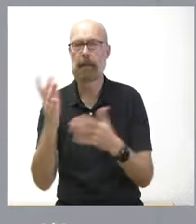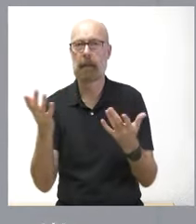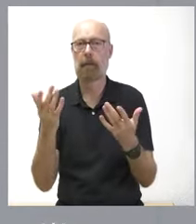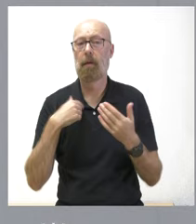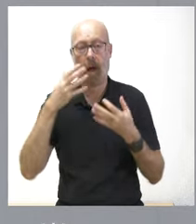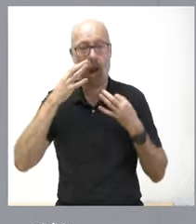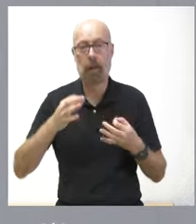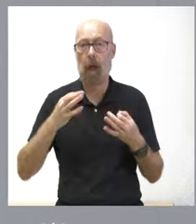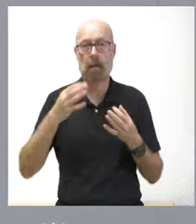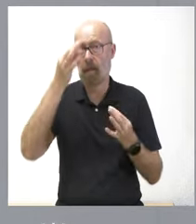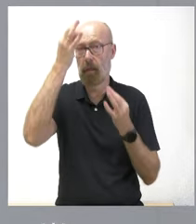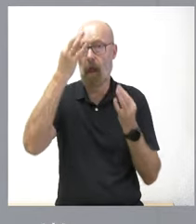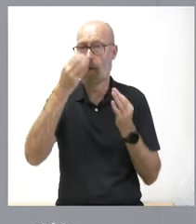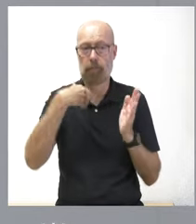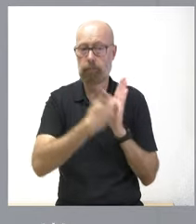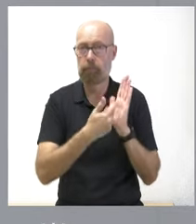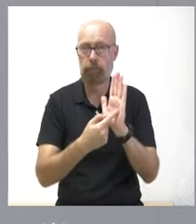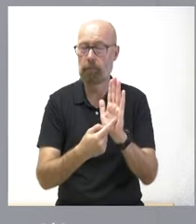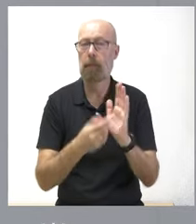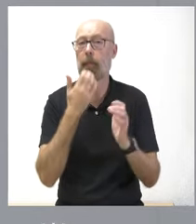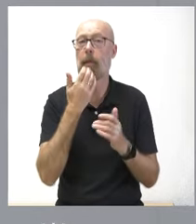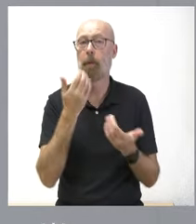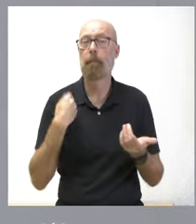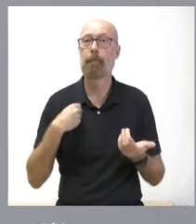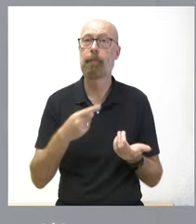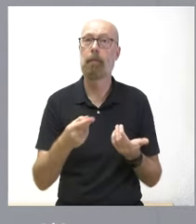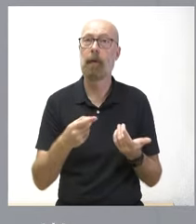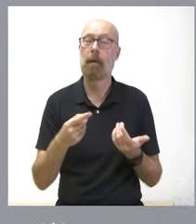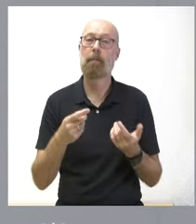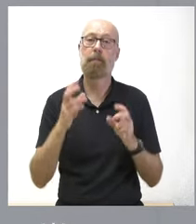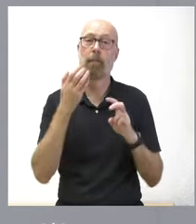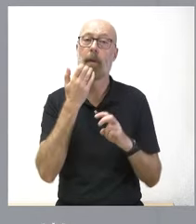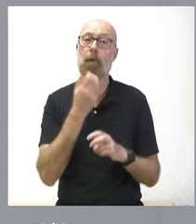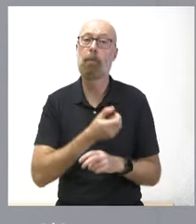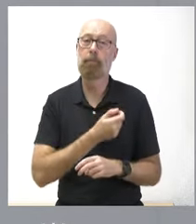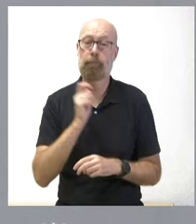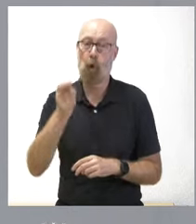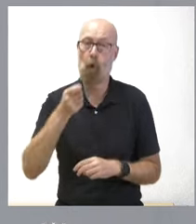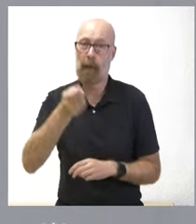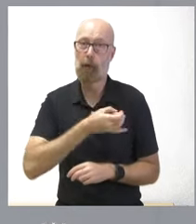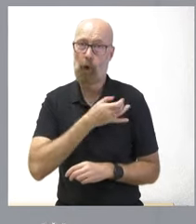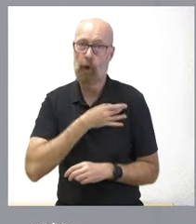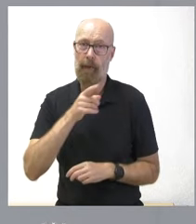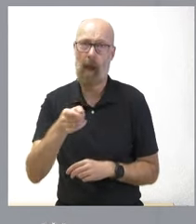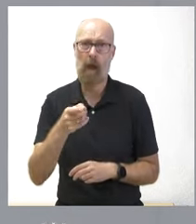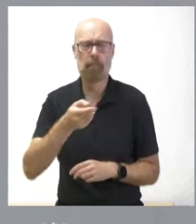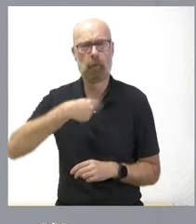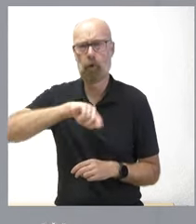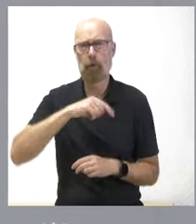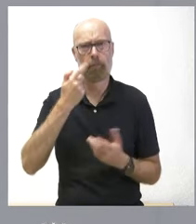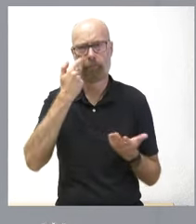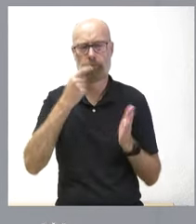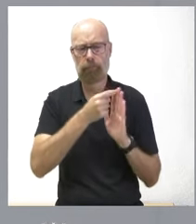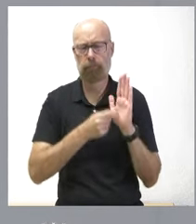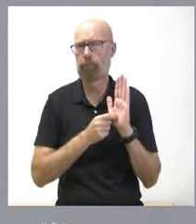hechos. Verán ustedes que, entre el listado de cuotas de seguridad social, venimos batiendo mes récord